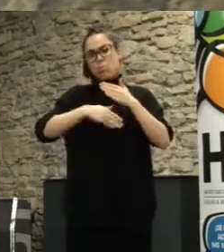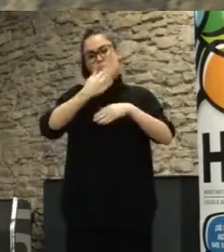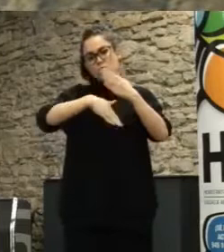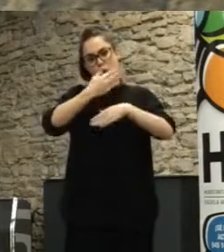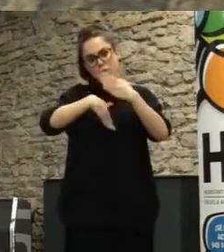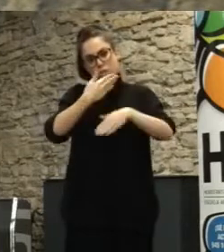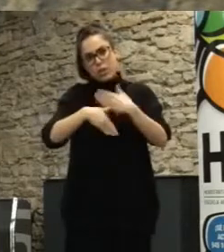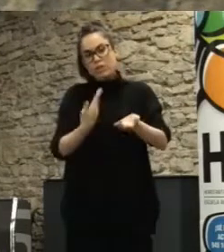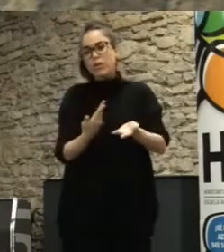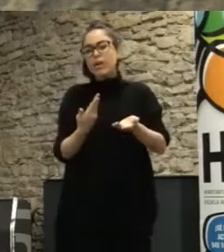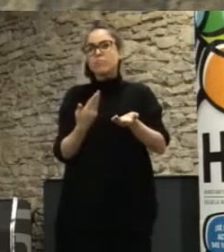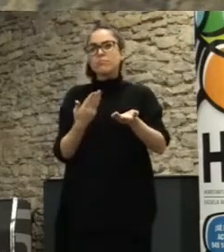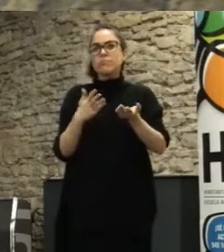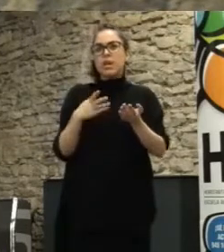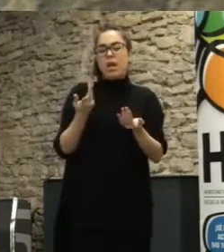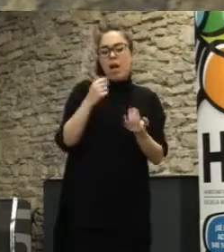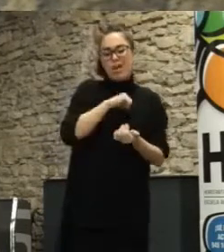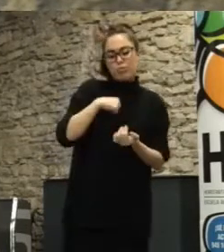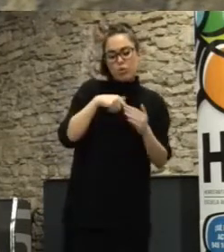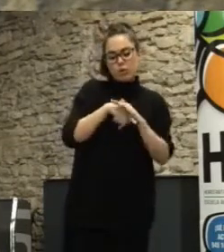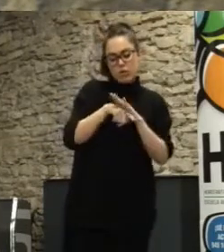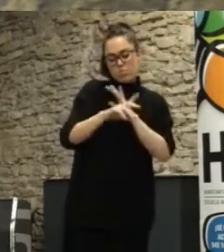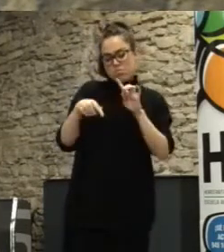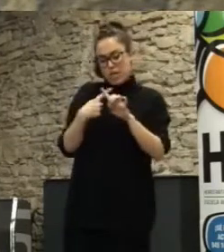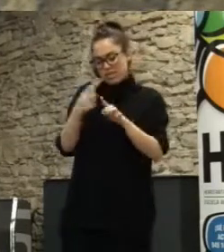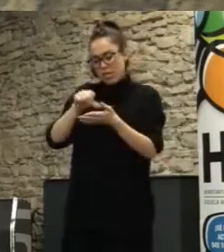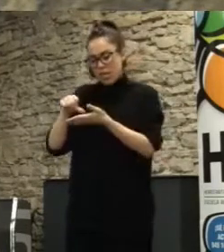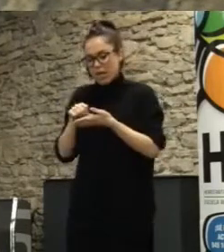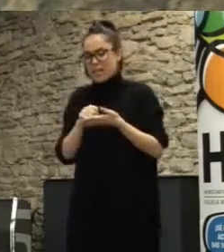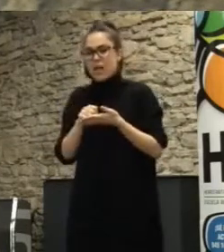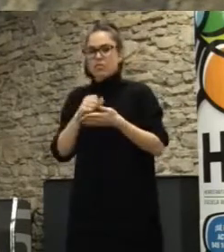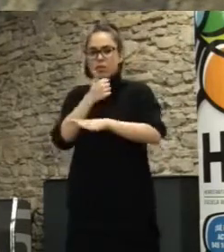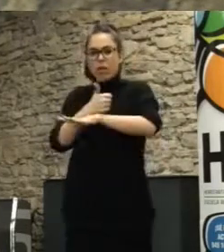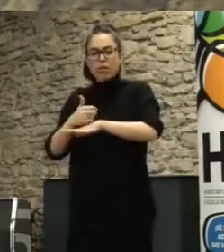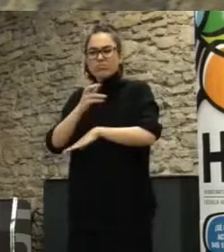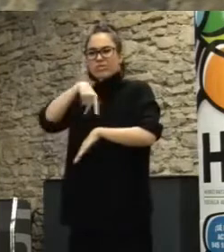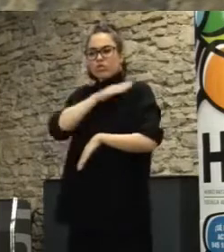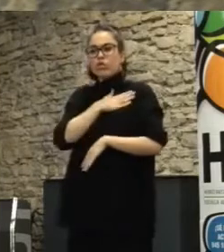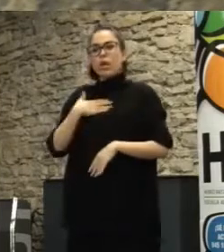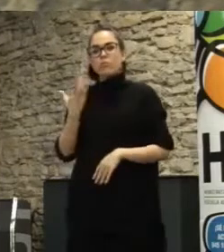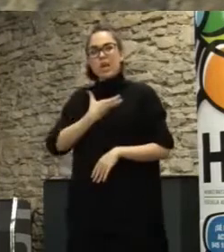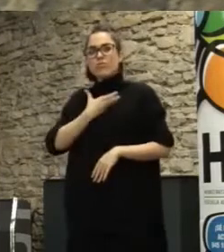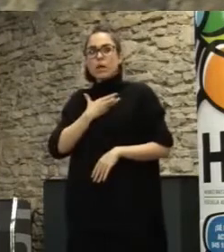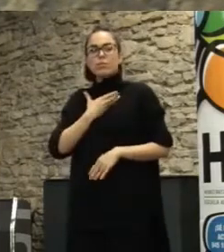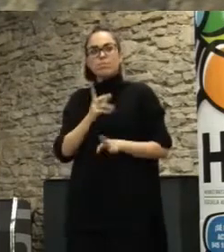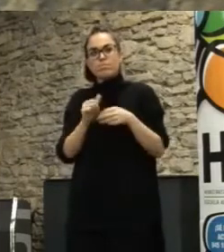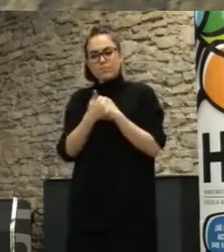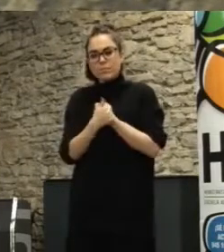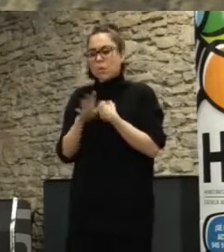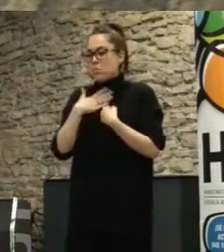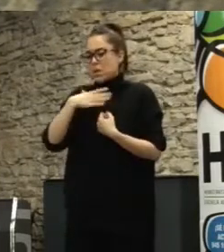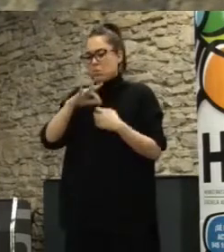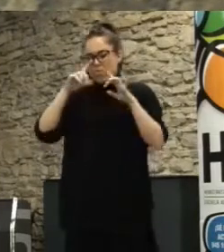y lo común la autogestión y la ciudadanía siempre es interesante que haya alguna institución en medio pero a lo mejor puede ser una fundación a lo mejor puede ser